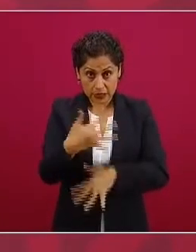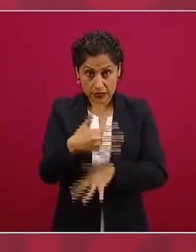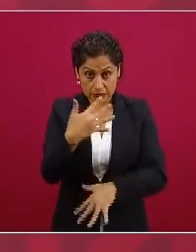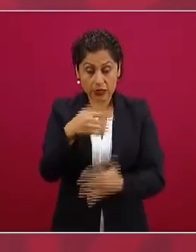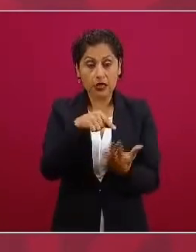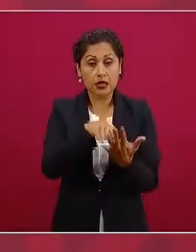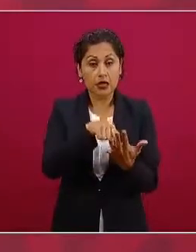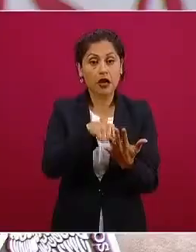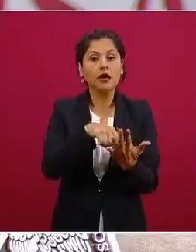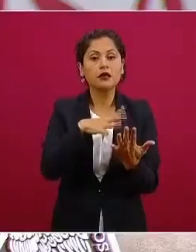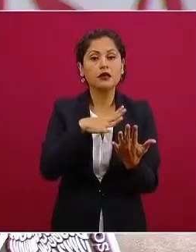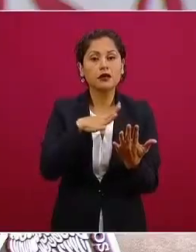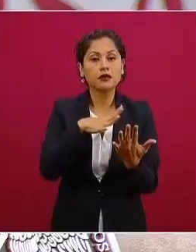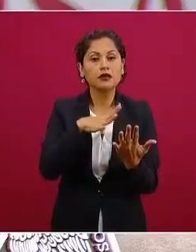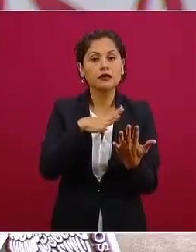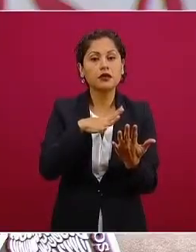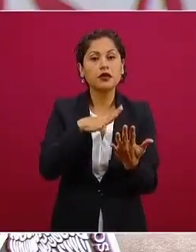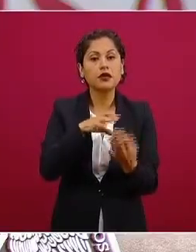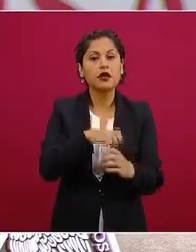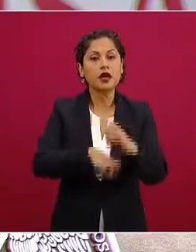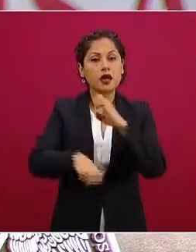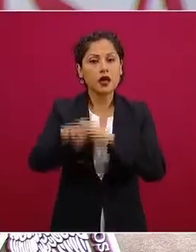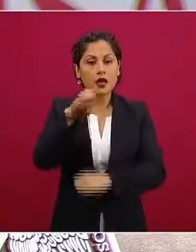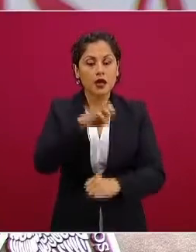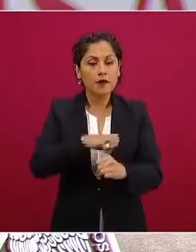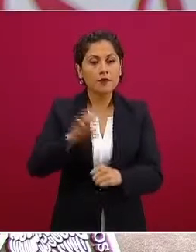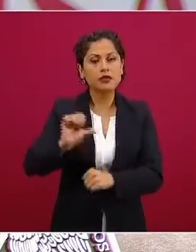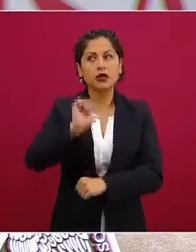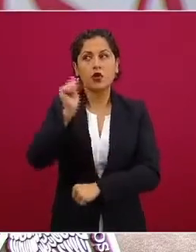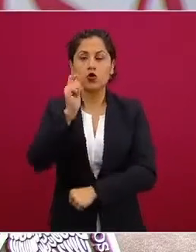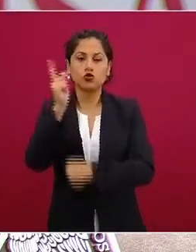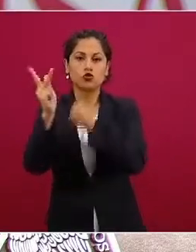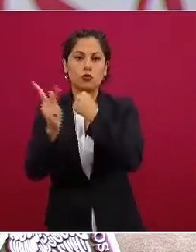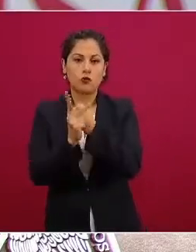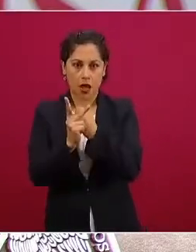más de más de 5 extranjeras grandes